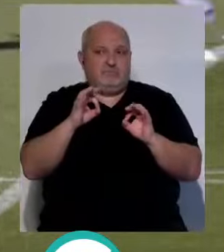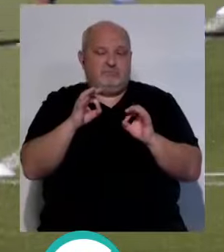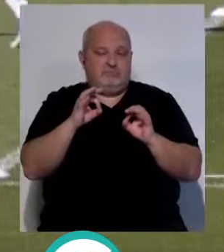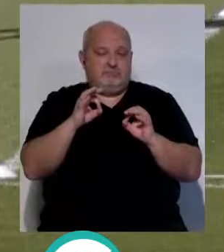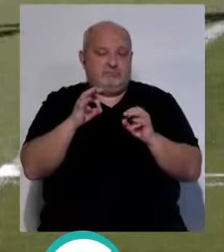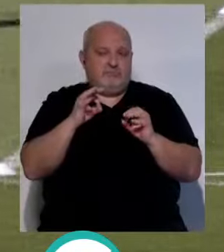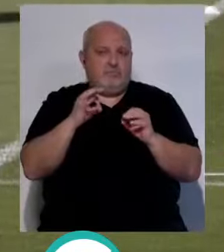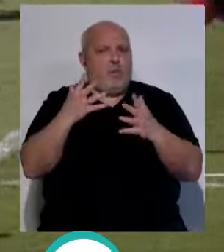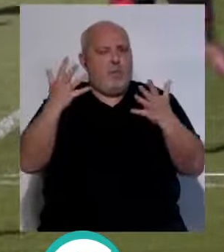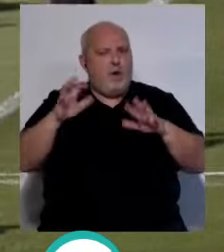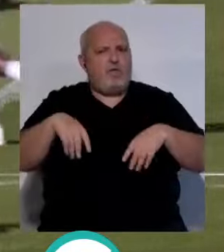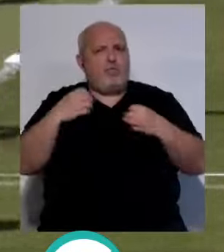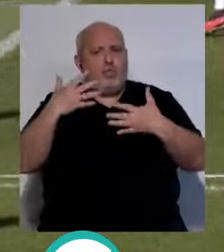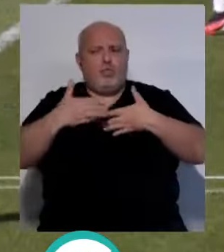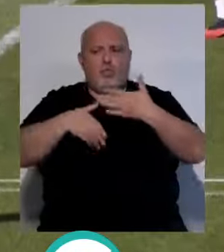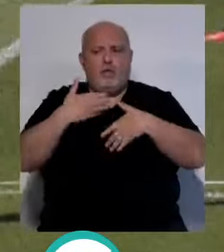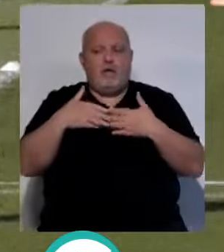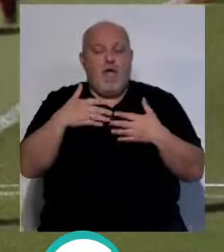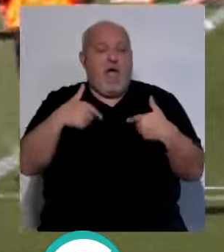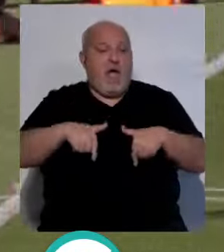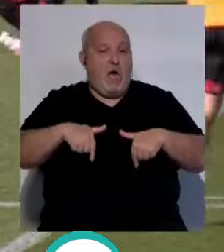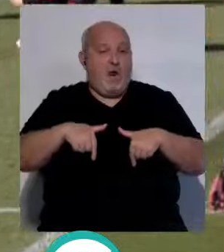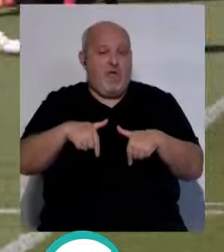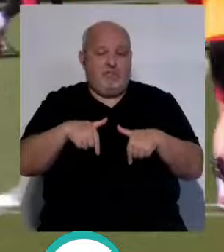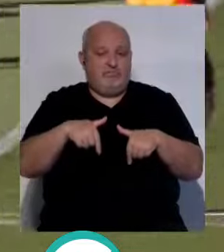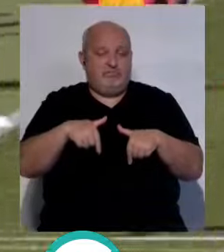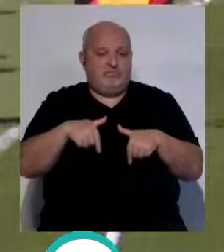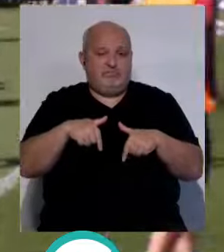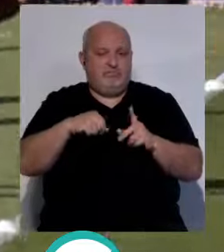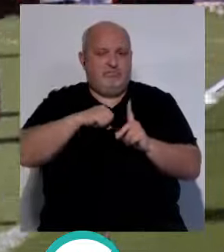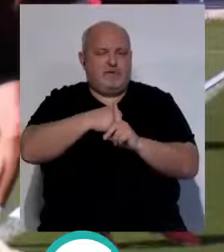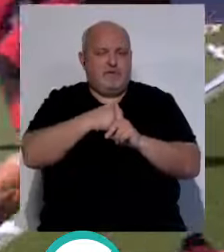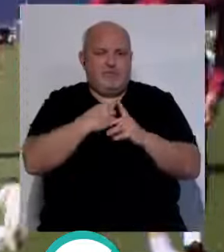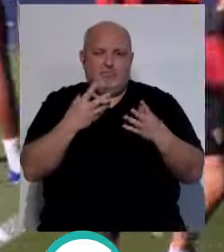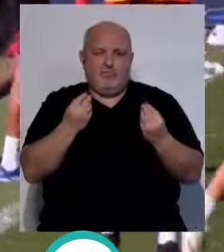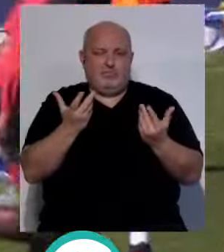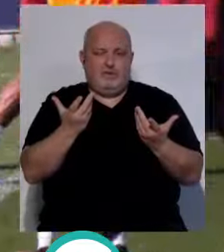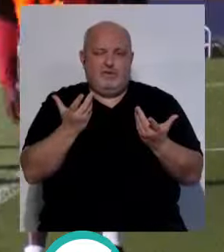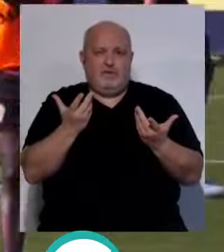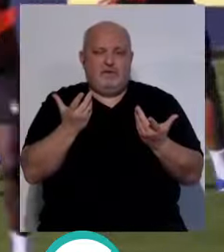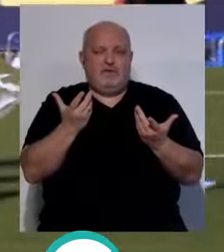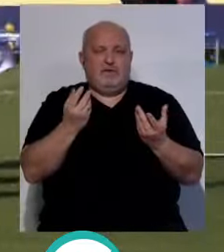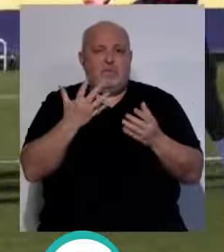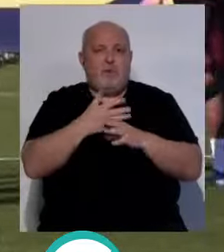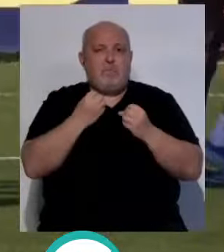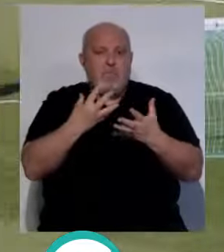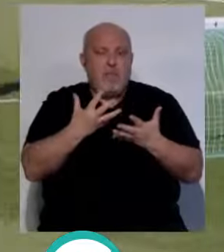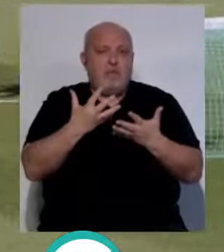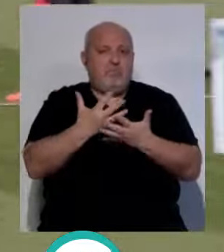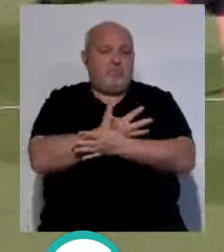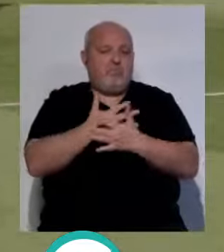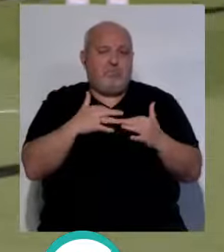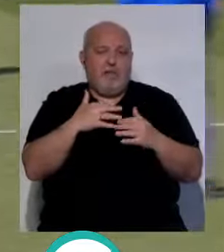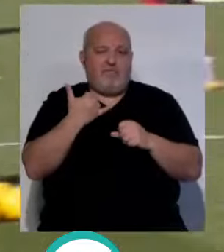...que bien ha estado el Cádiz, ha estado bien. Pero ahora, es que la presión es grande. Es que ahora mismo puede jugar bien, puede hacer el buen